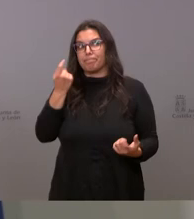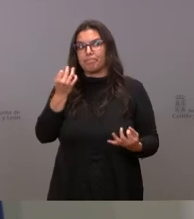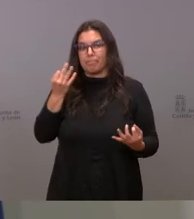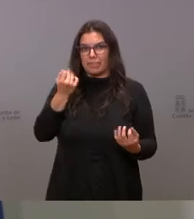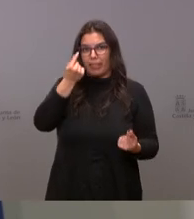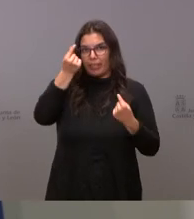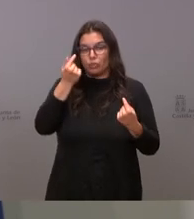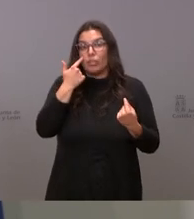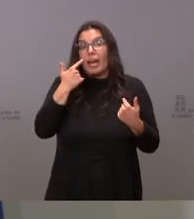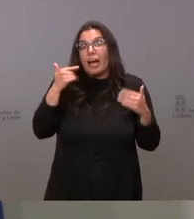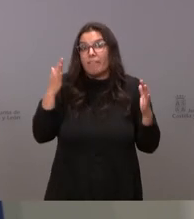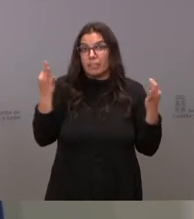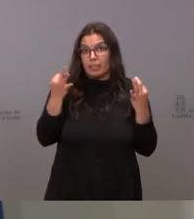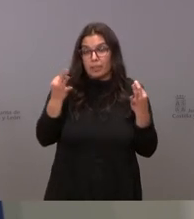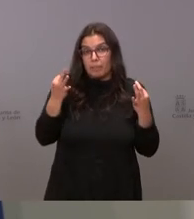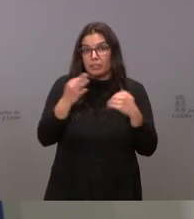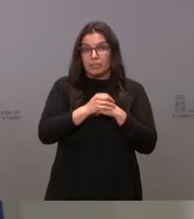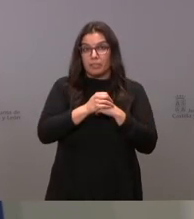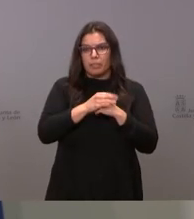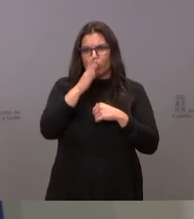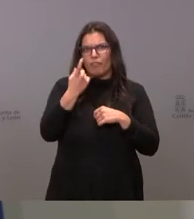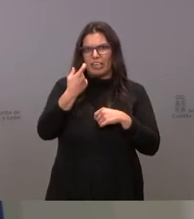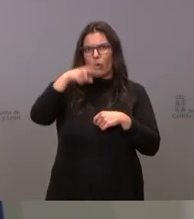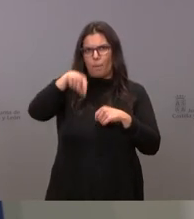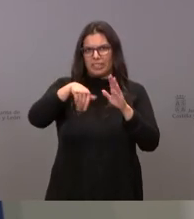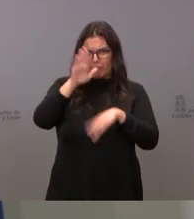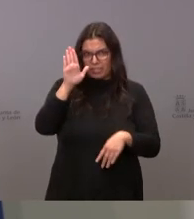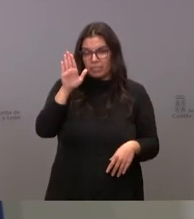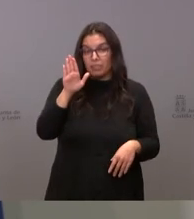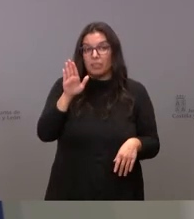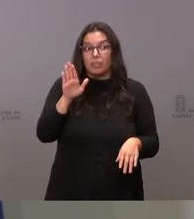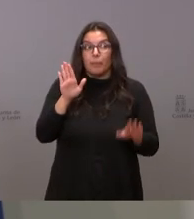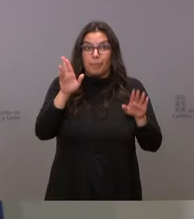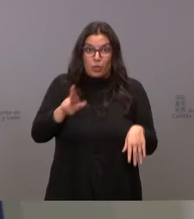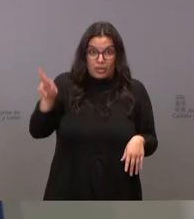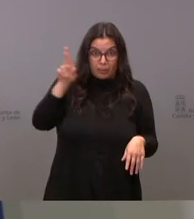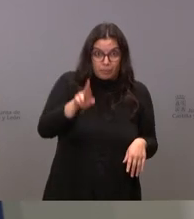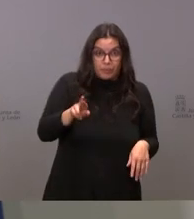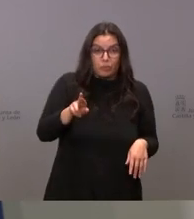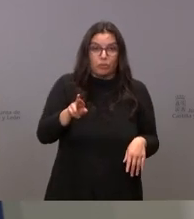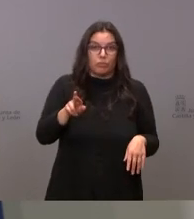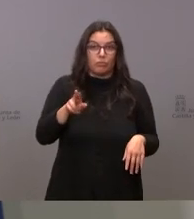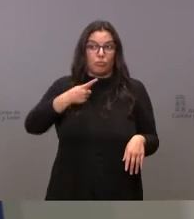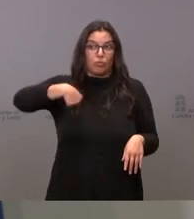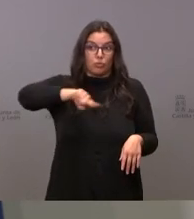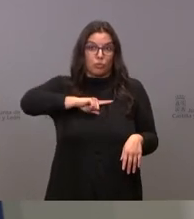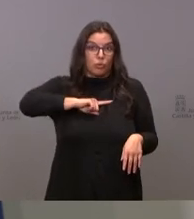Vamos a ver qué es lo que pasa. Queda aún más de un mes para esto, pero le insisto, nosotros estamos